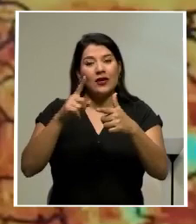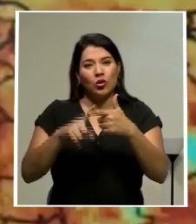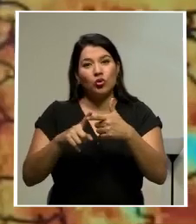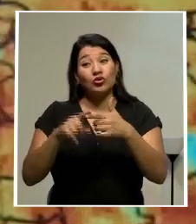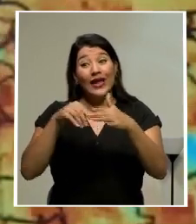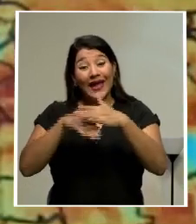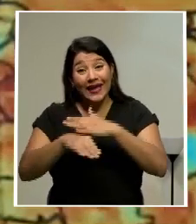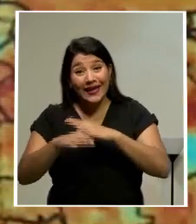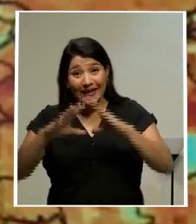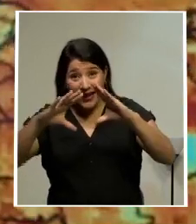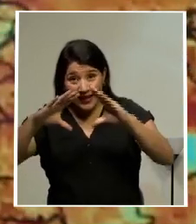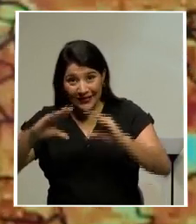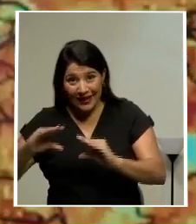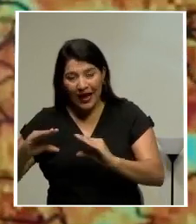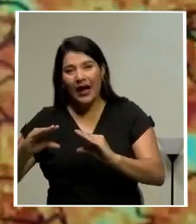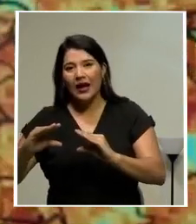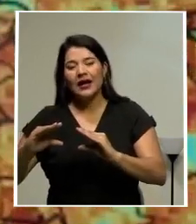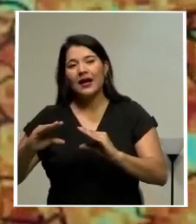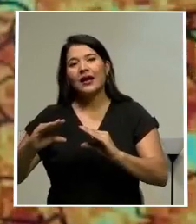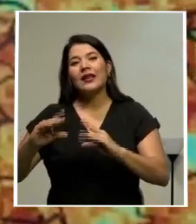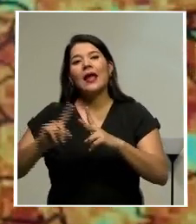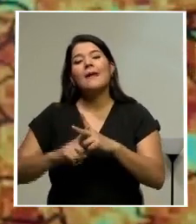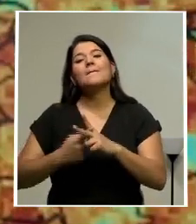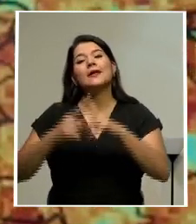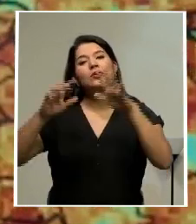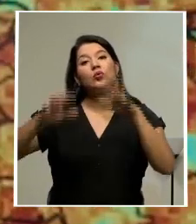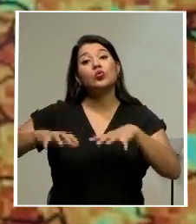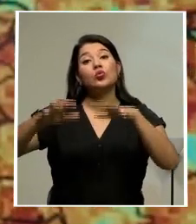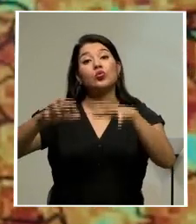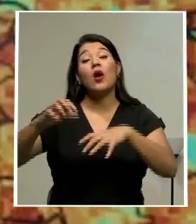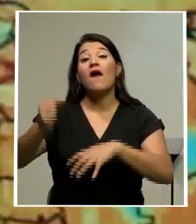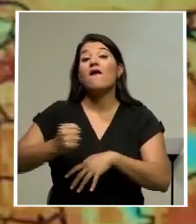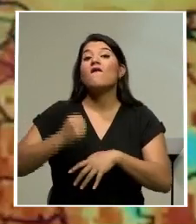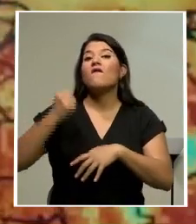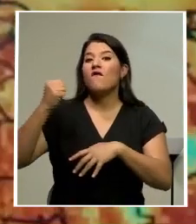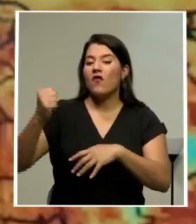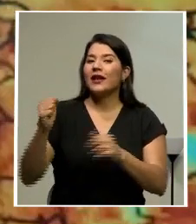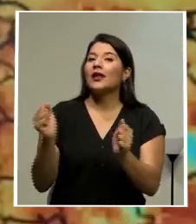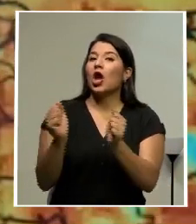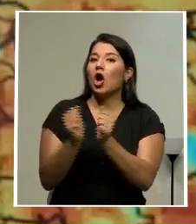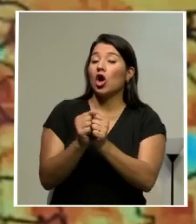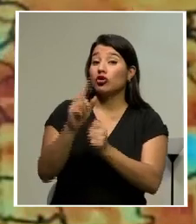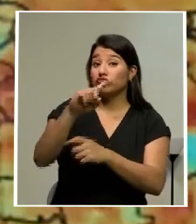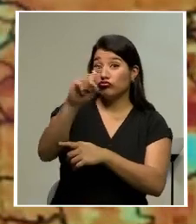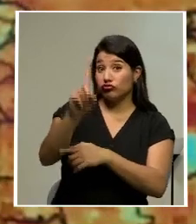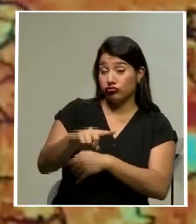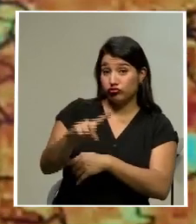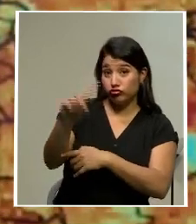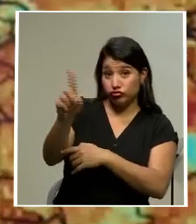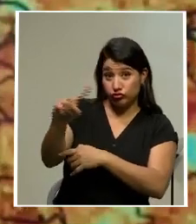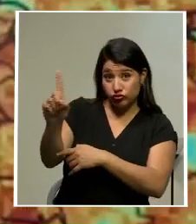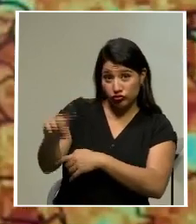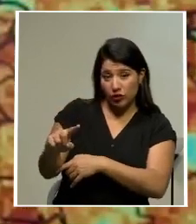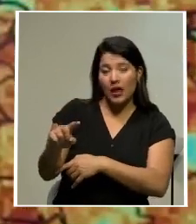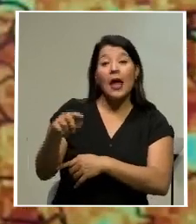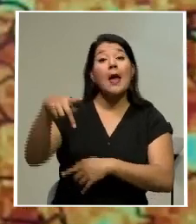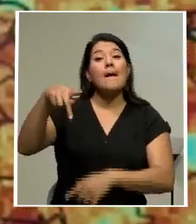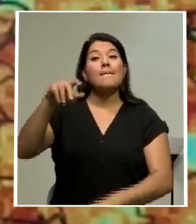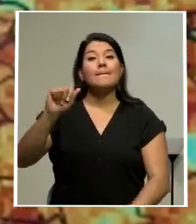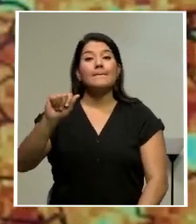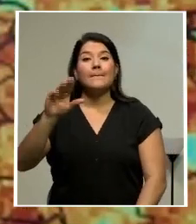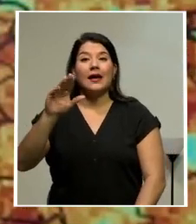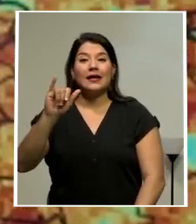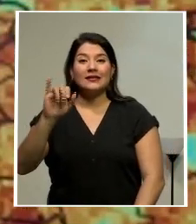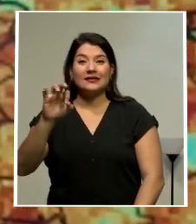horas de la tarde se estén presentando aguaceros fuertes acompañados de tormenta eléctrica, siendo en las regiones del Pacífico, el Valle